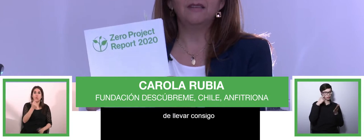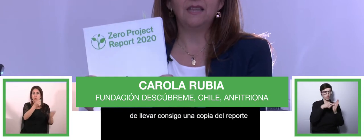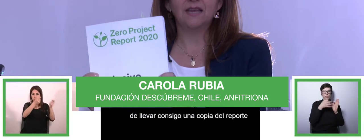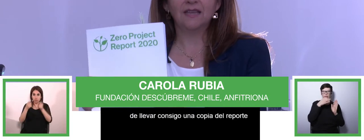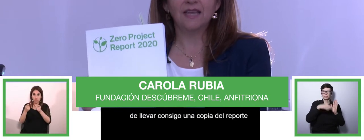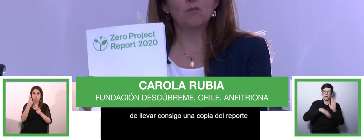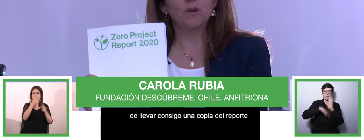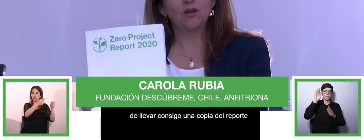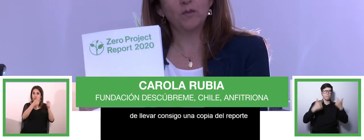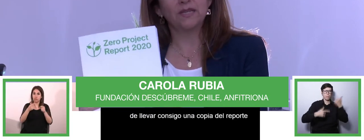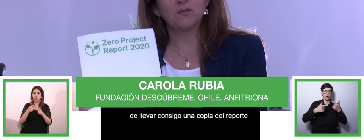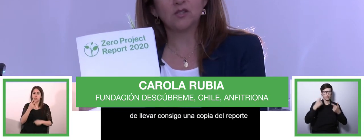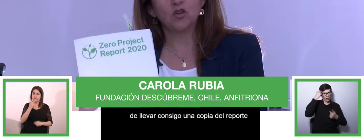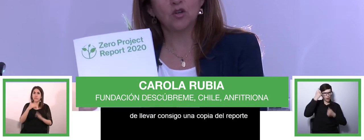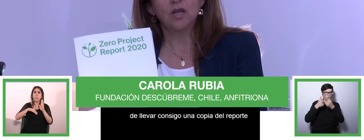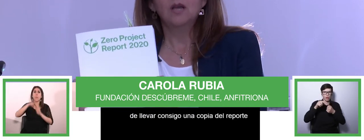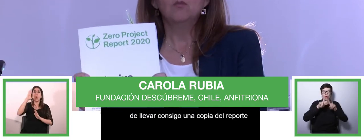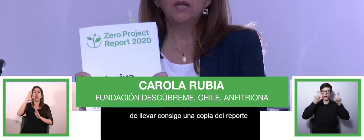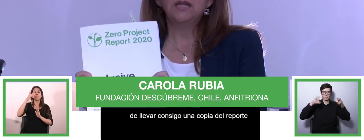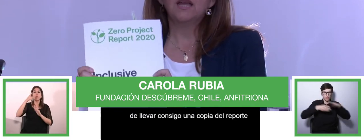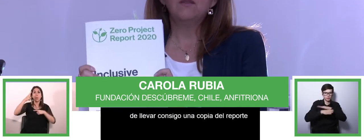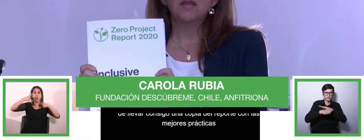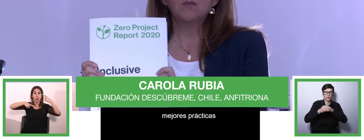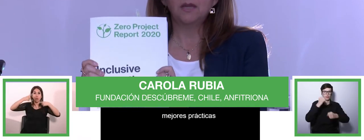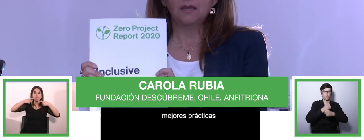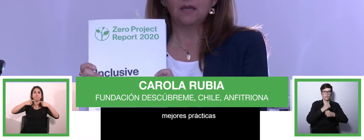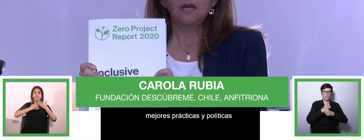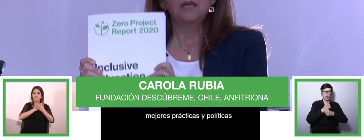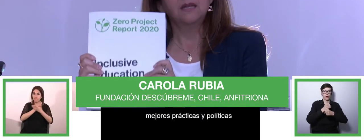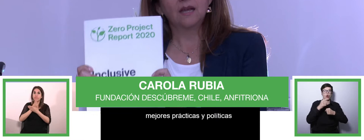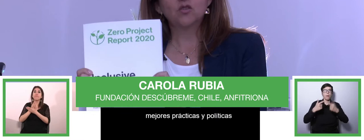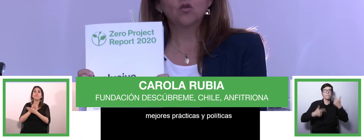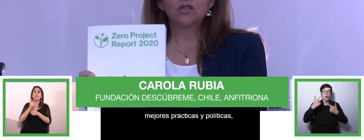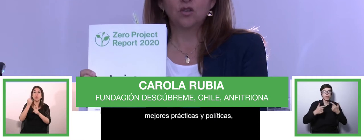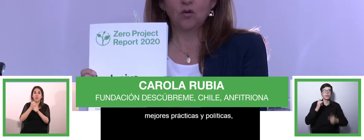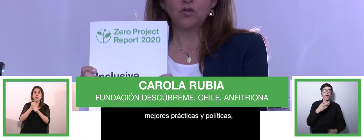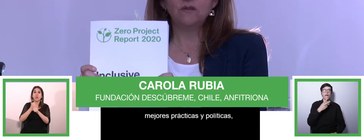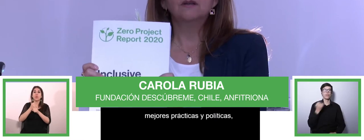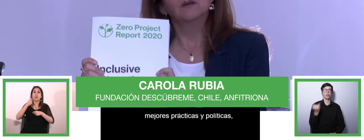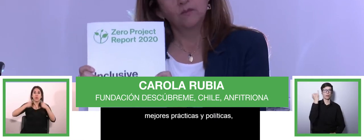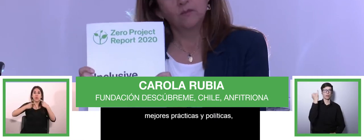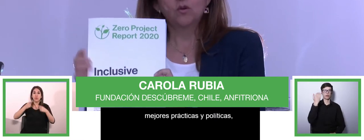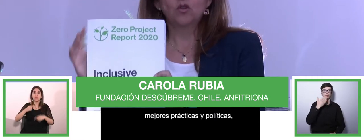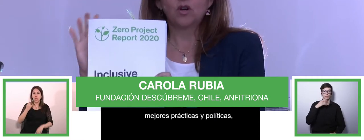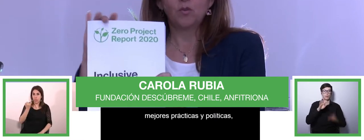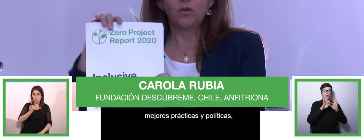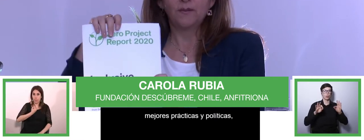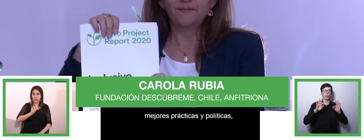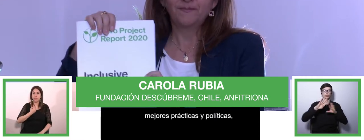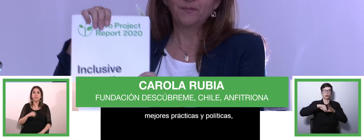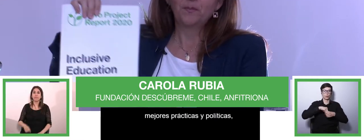accesibilidad, empleo, participación, política y vida independiente. Y en este caso, educación inclusiva cuando